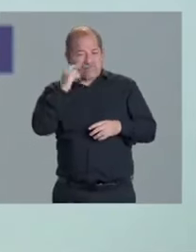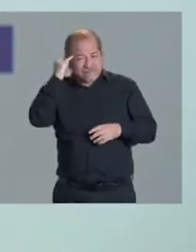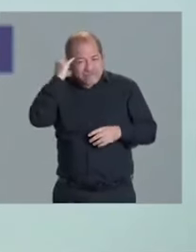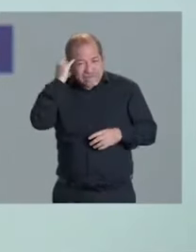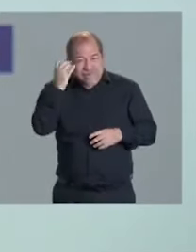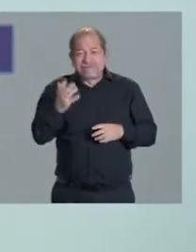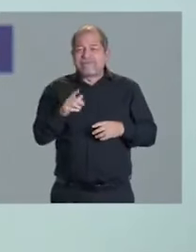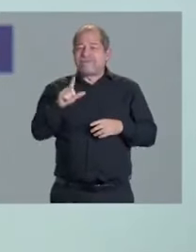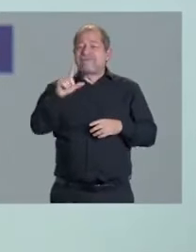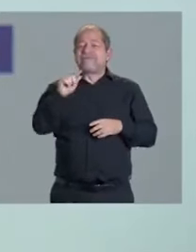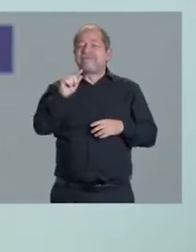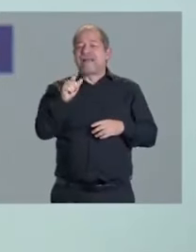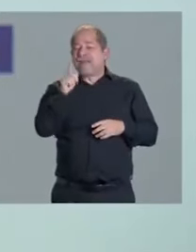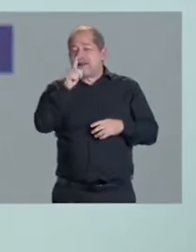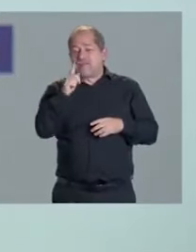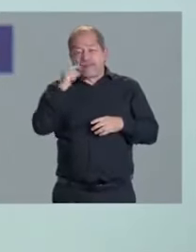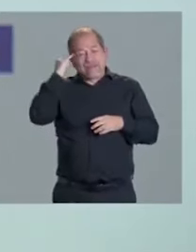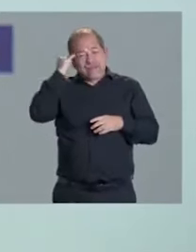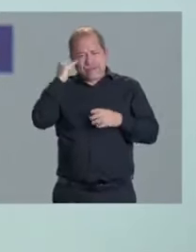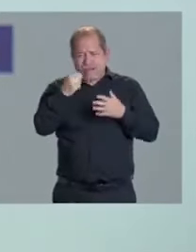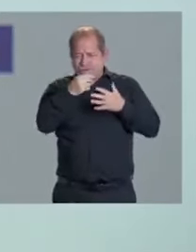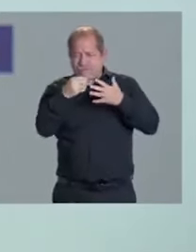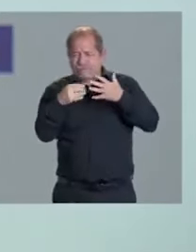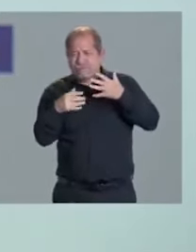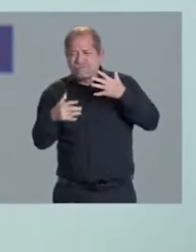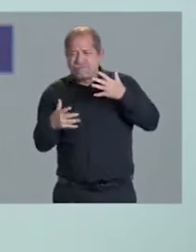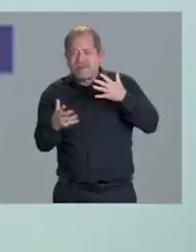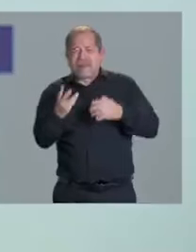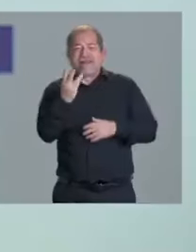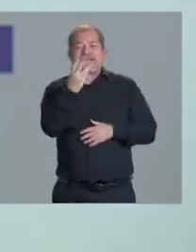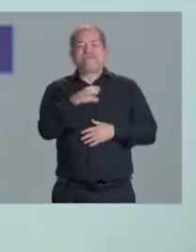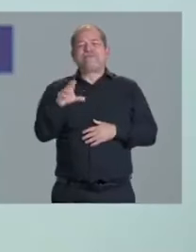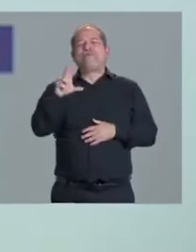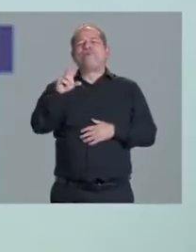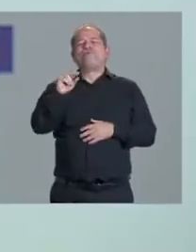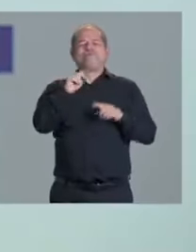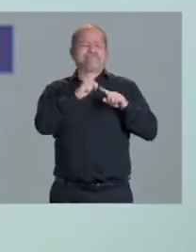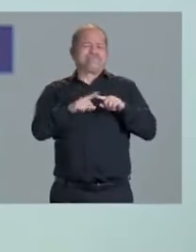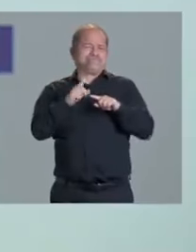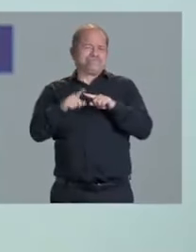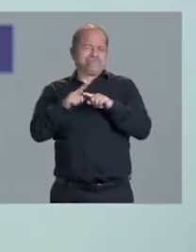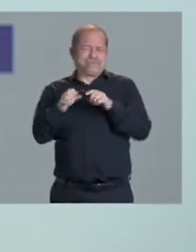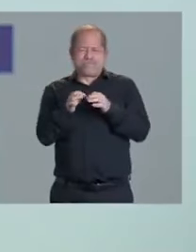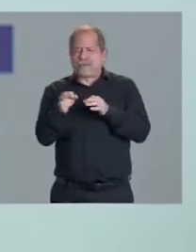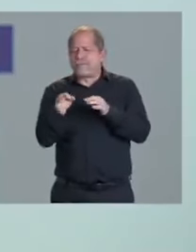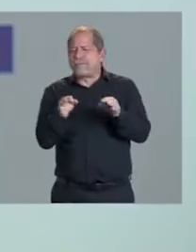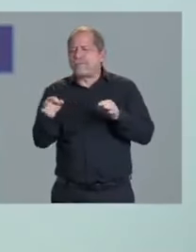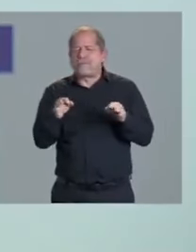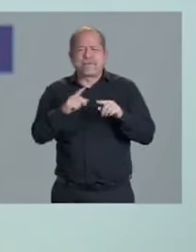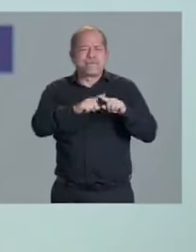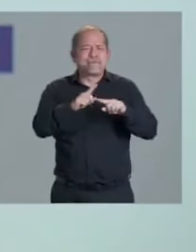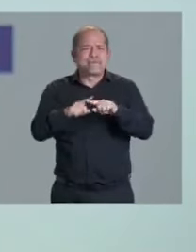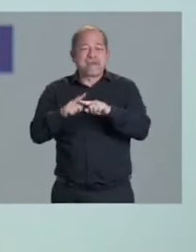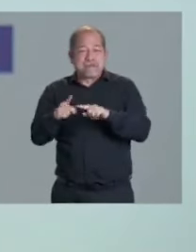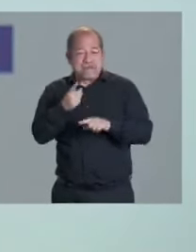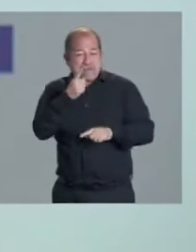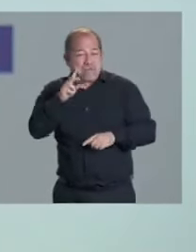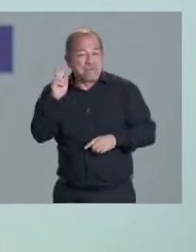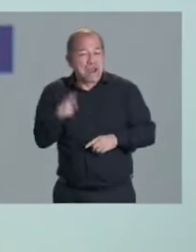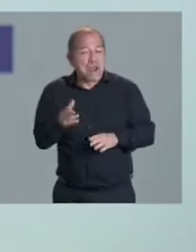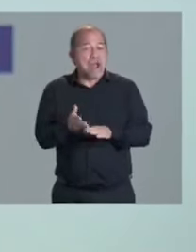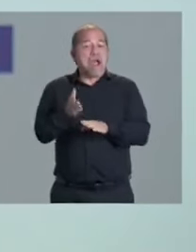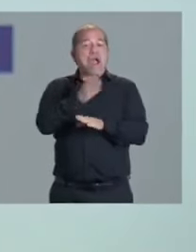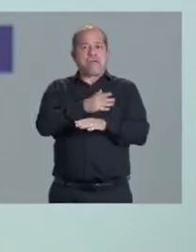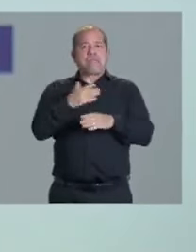380 variantes dialectales. La verdad de las cosas es que íbamos razonablemente bien. El Fondo de